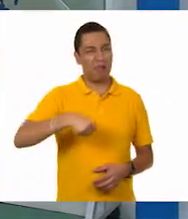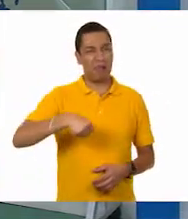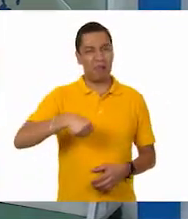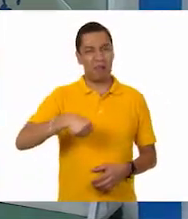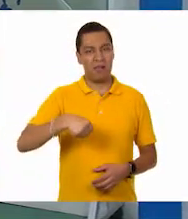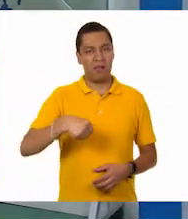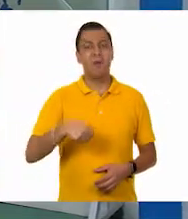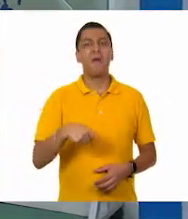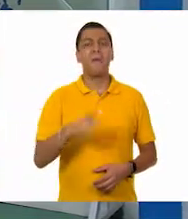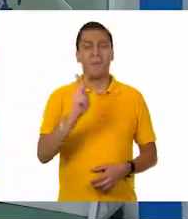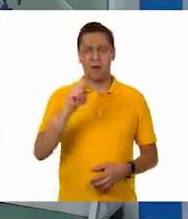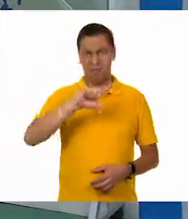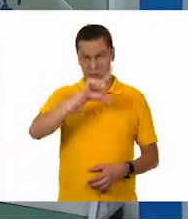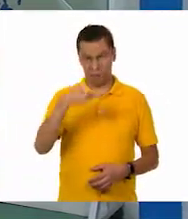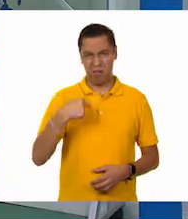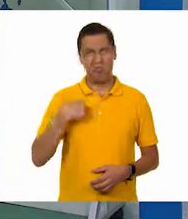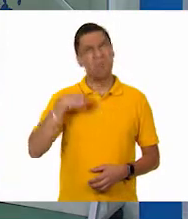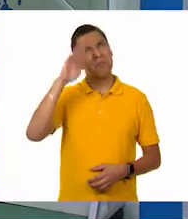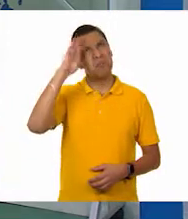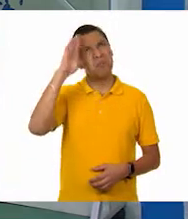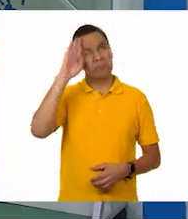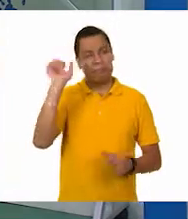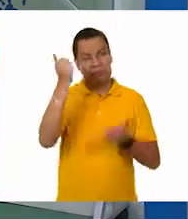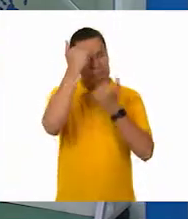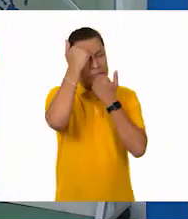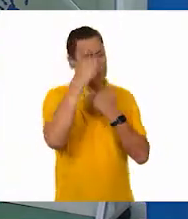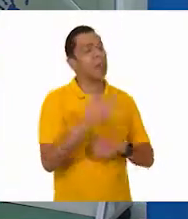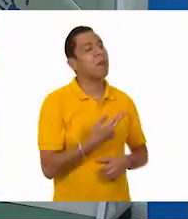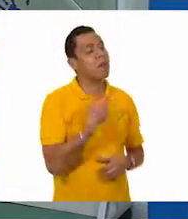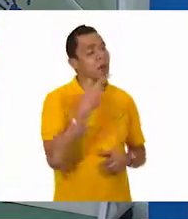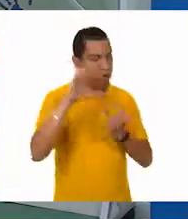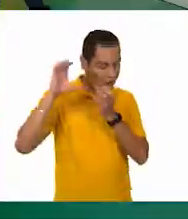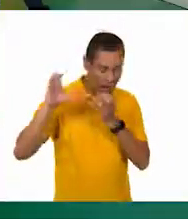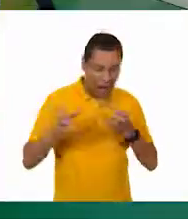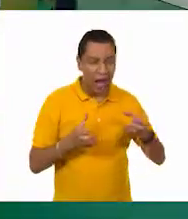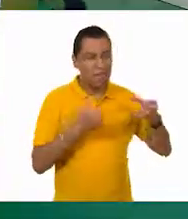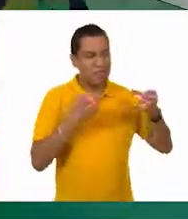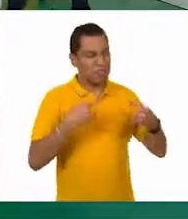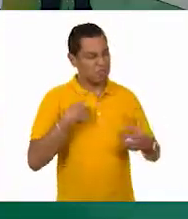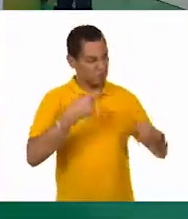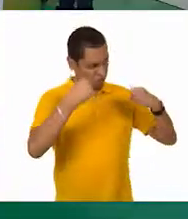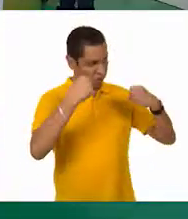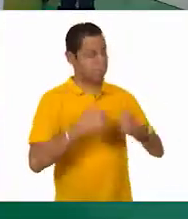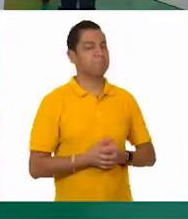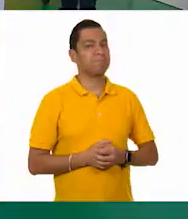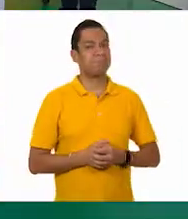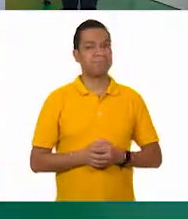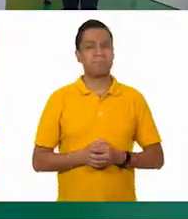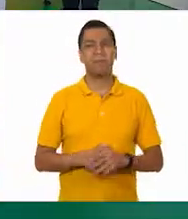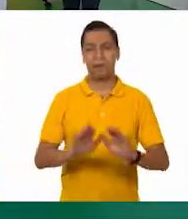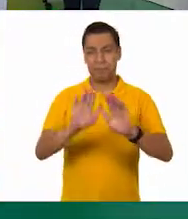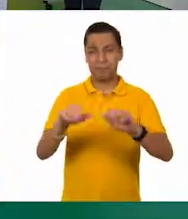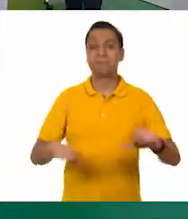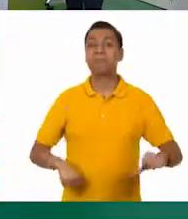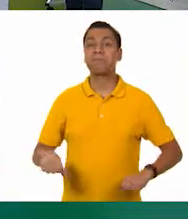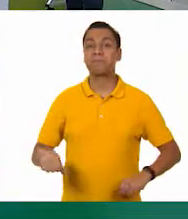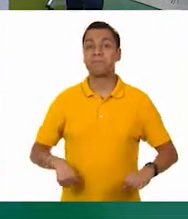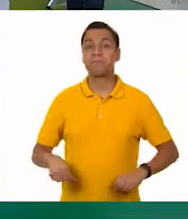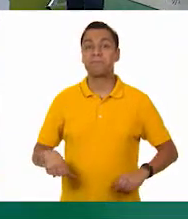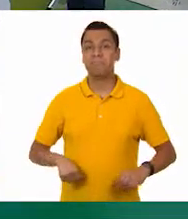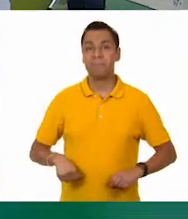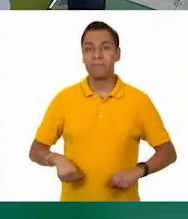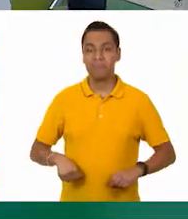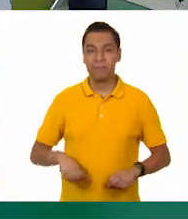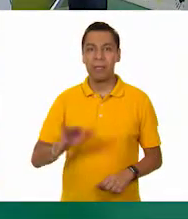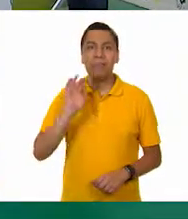dame la sandía, porque estoy fuerte. sé que pesa más la sandía. Pero, ¿qué te parece si para ver las actividades que vienen, hablamos a nuestro amigo